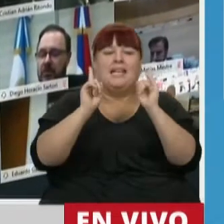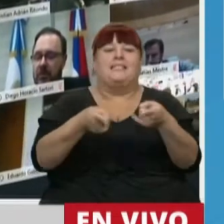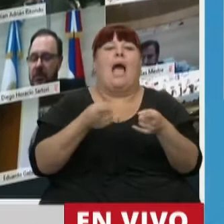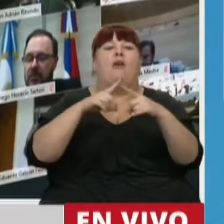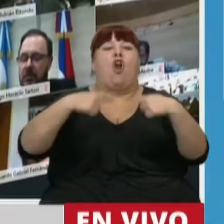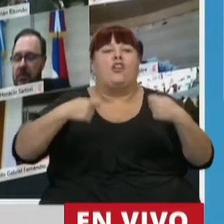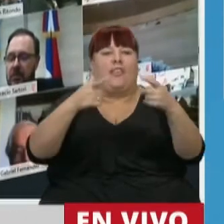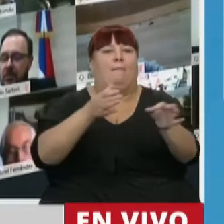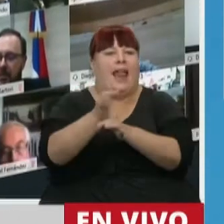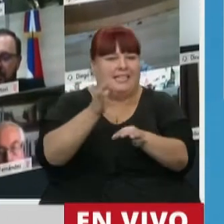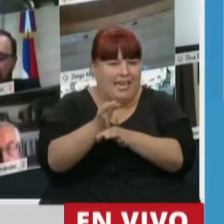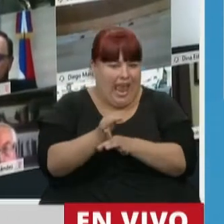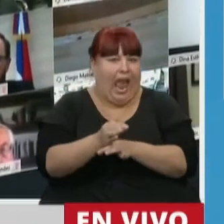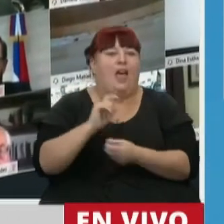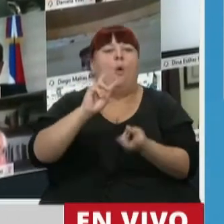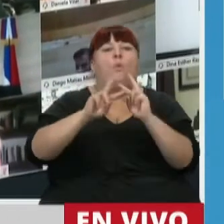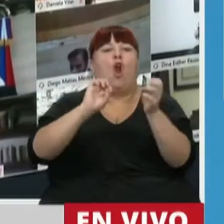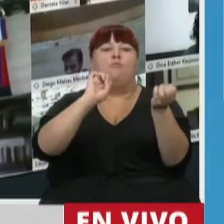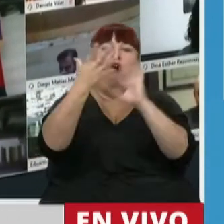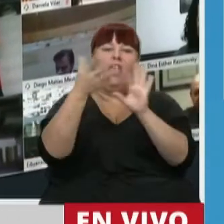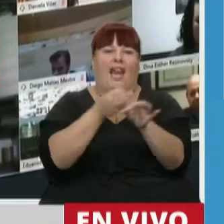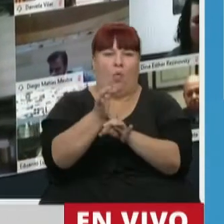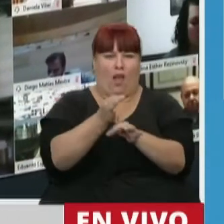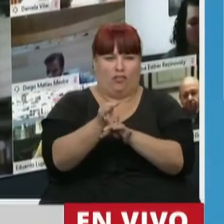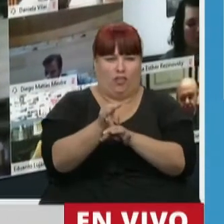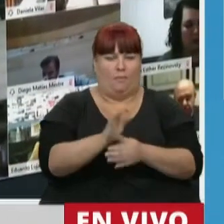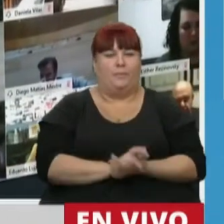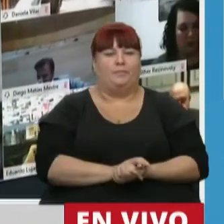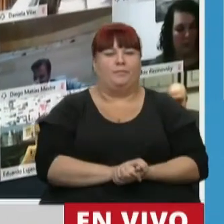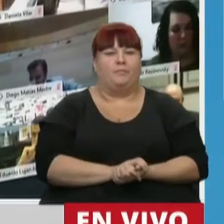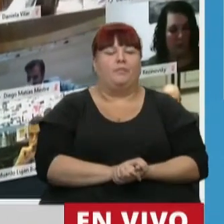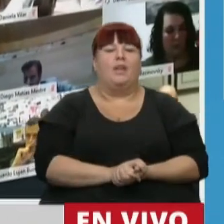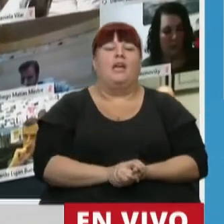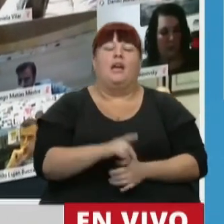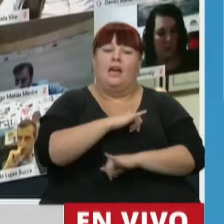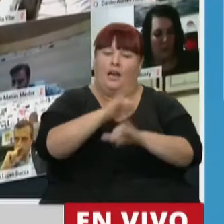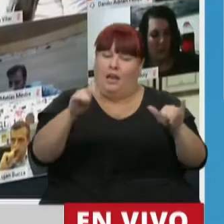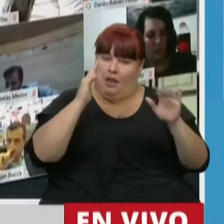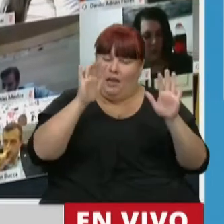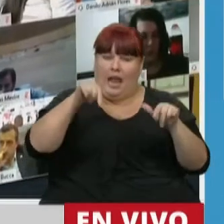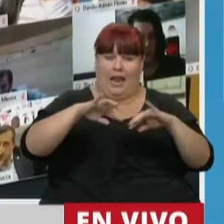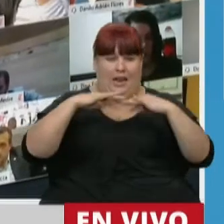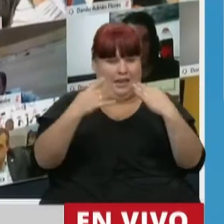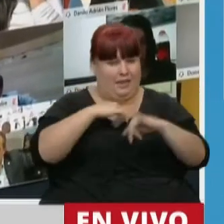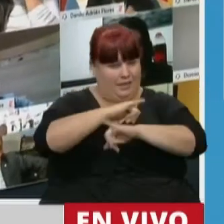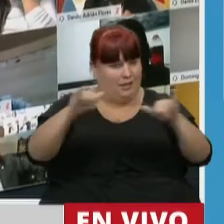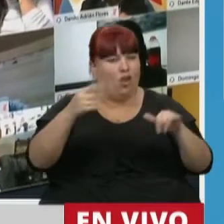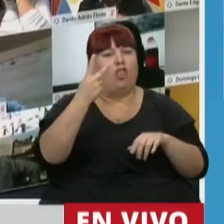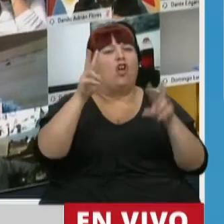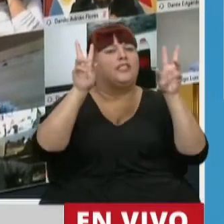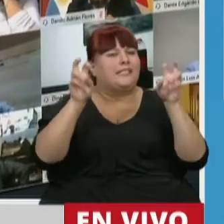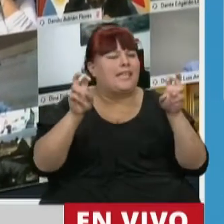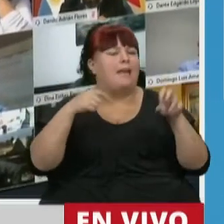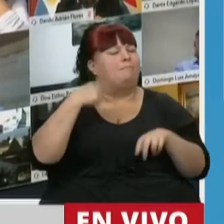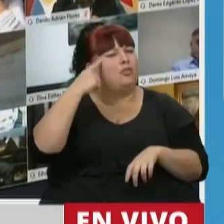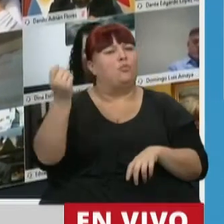pedagógicos y en instancias de modernización de la educación. Quiero alertar en este recinto dos cuestiones que me